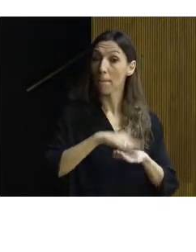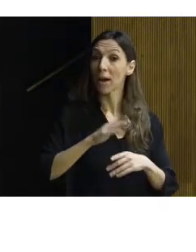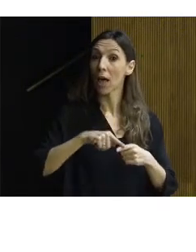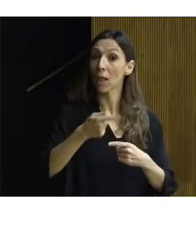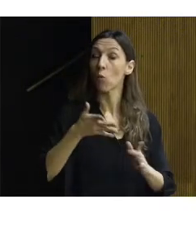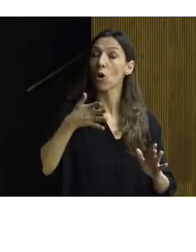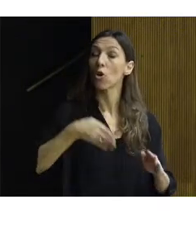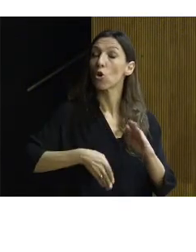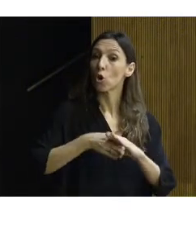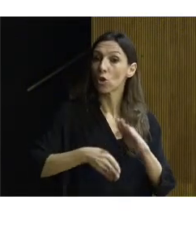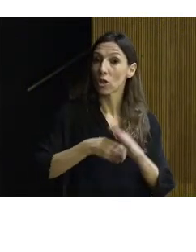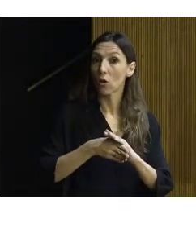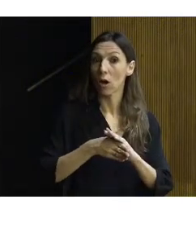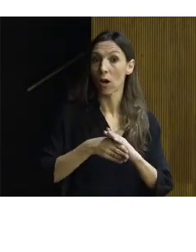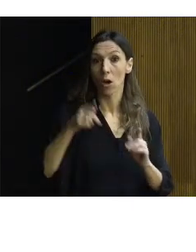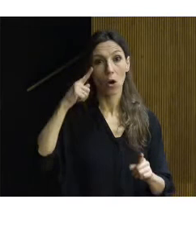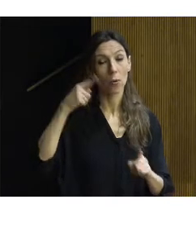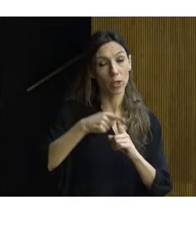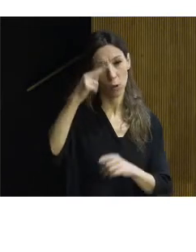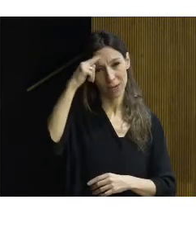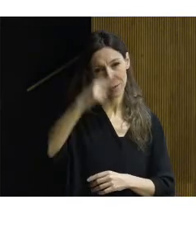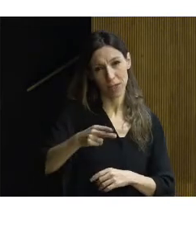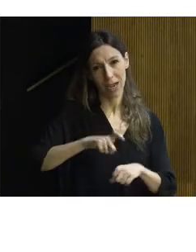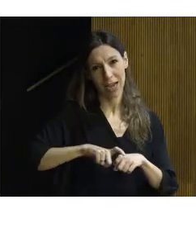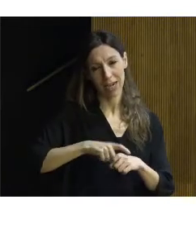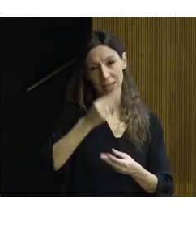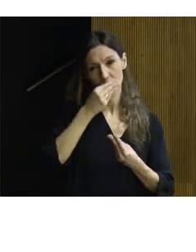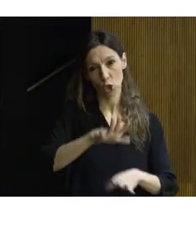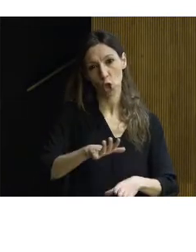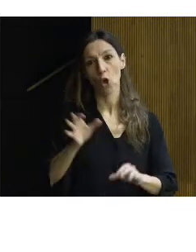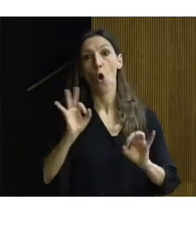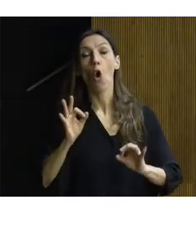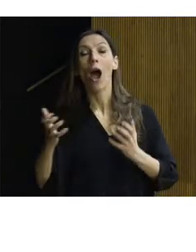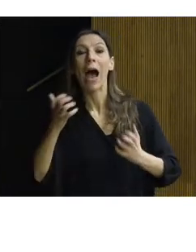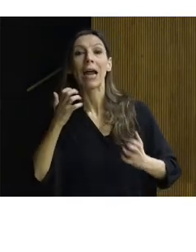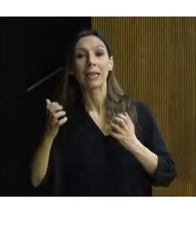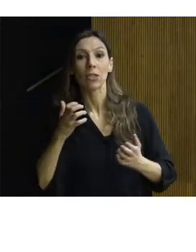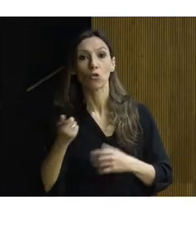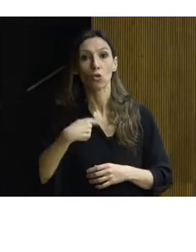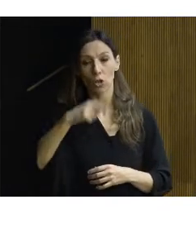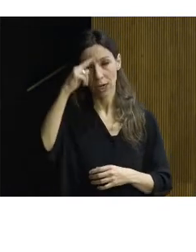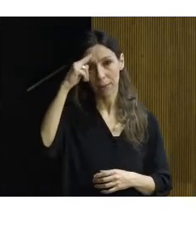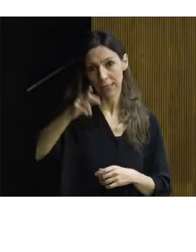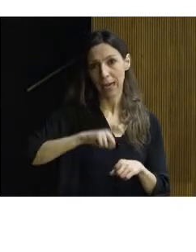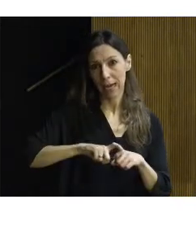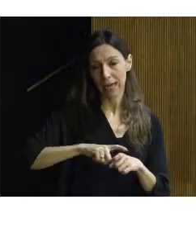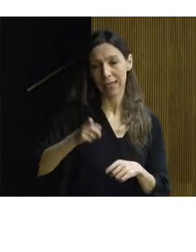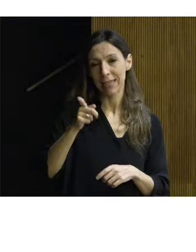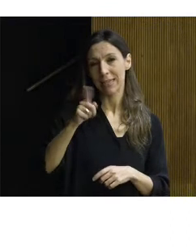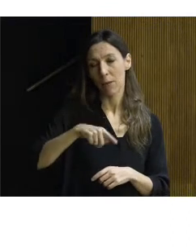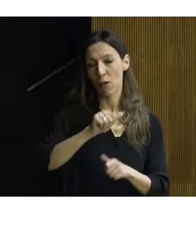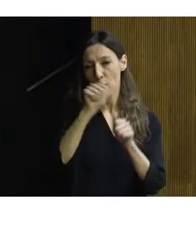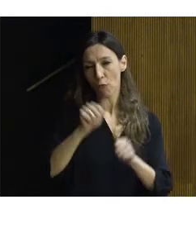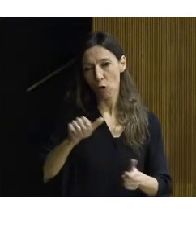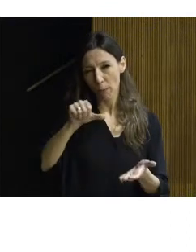dedicándolos siempre a destinos que respeten su carácter histórico o artístico, que respetemos el carácter y la fisionomía de las ciudades